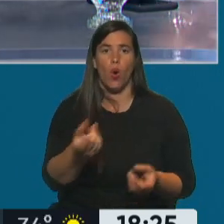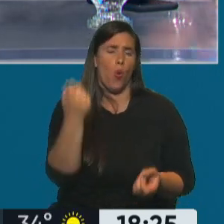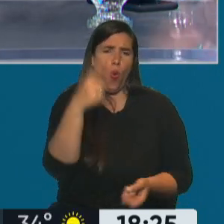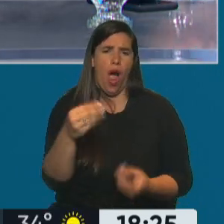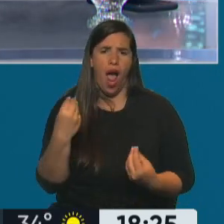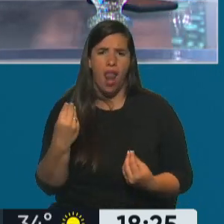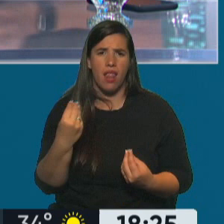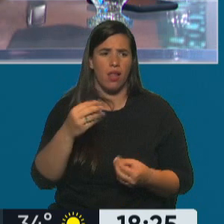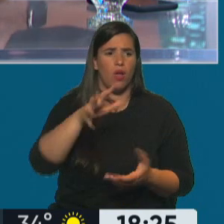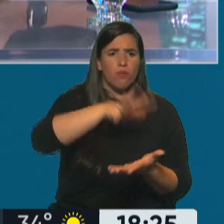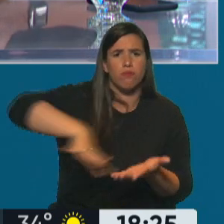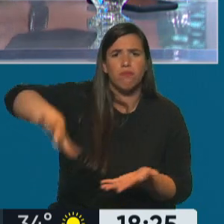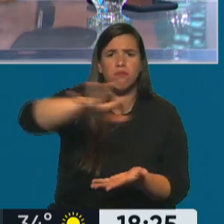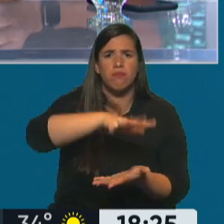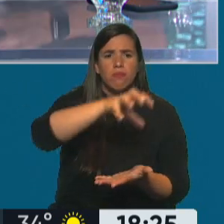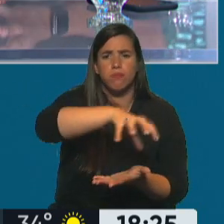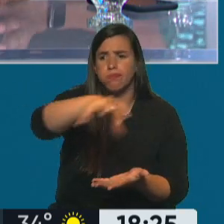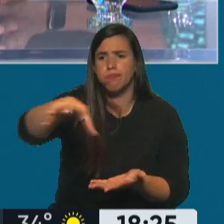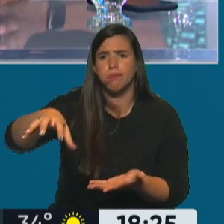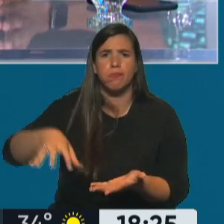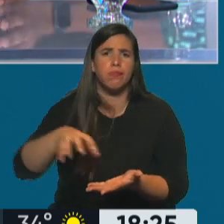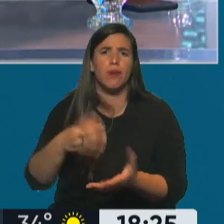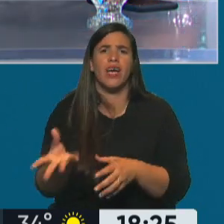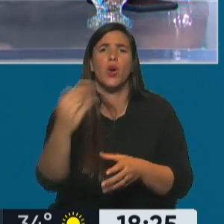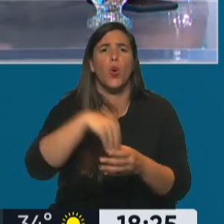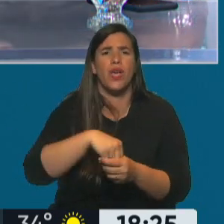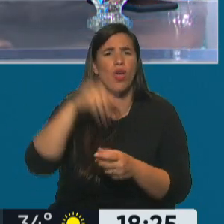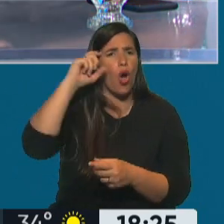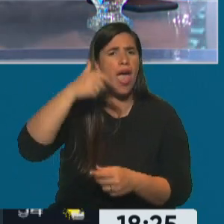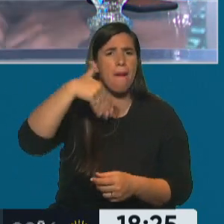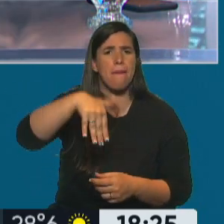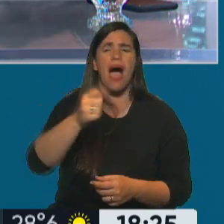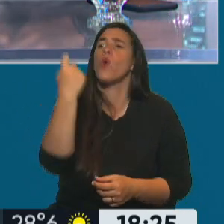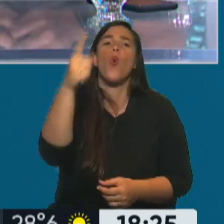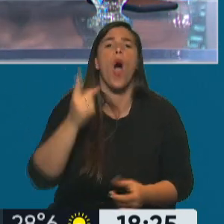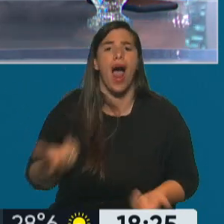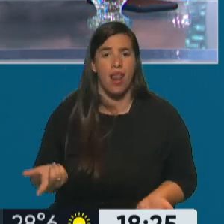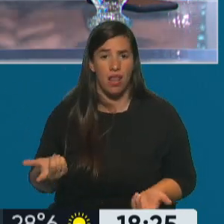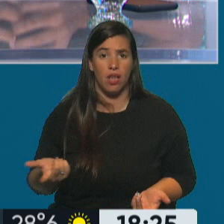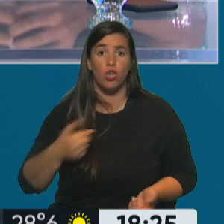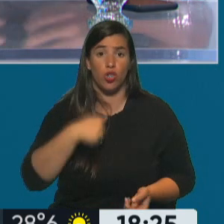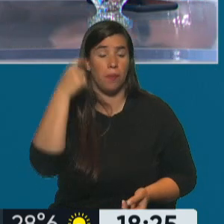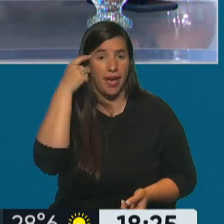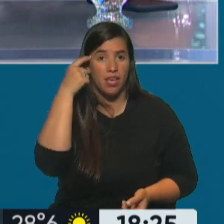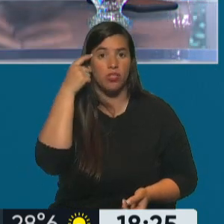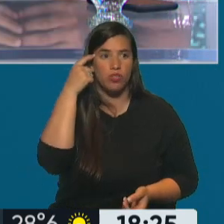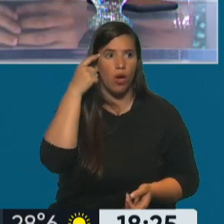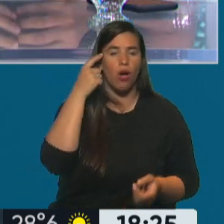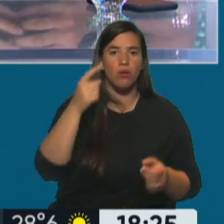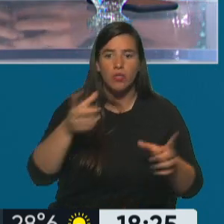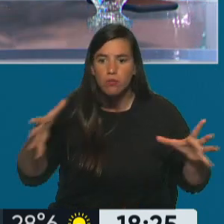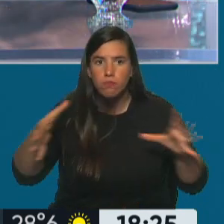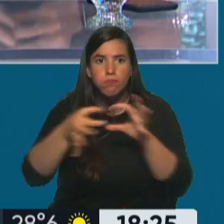Humanos. No sé qué pueblo hace referencia que no está siendo incluido en la ESMA porque yo considero que congloba y que integra la identidad argentina, al ser